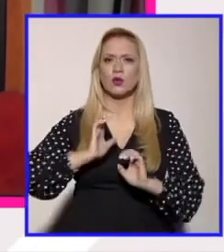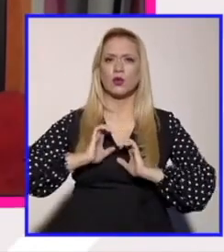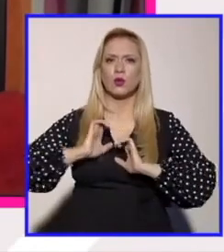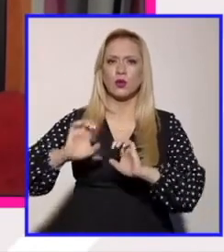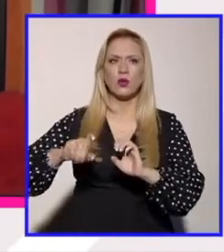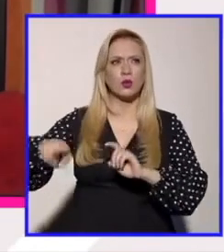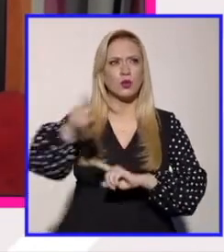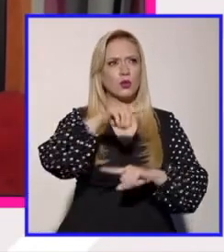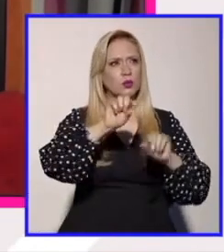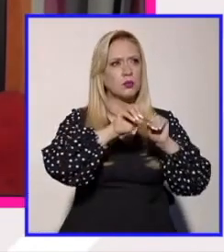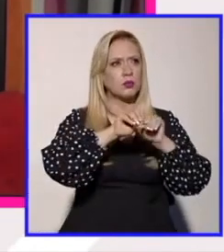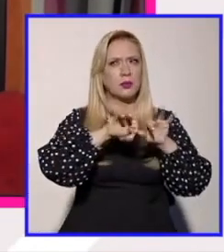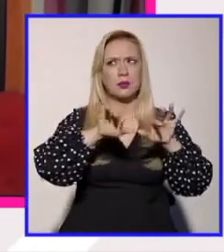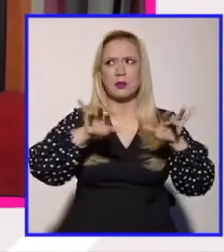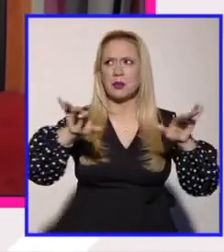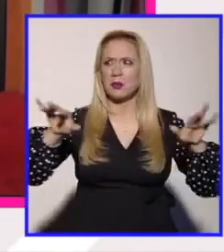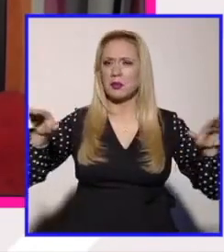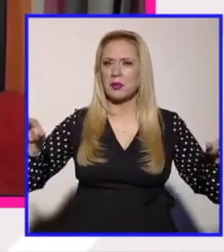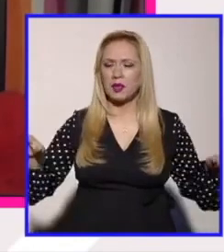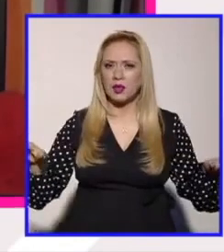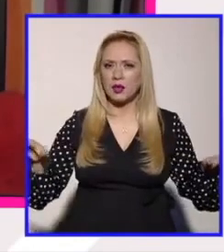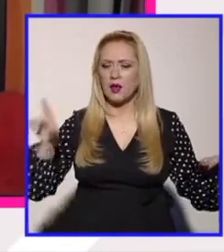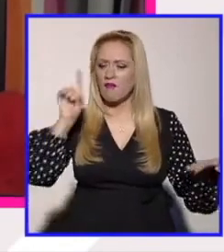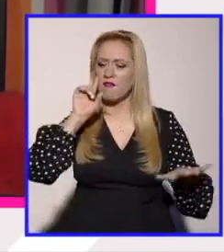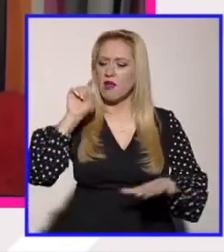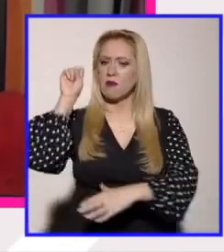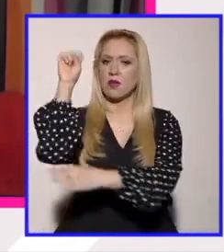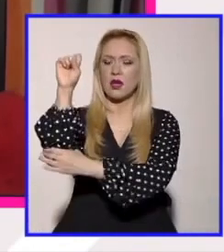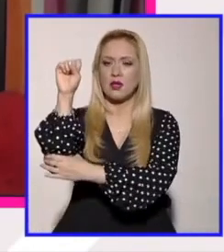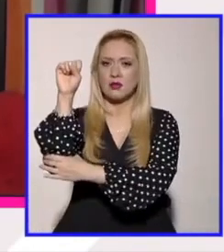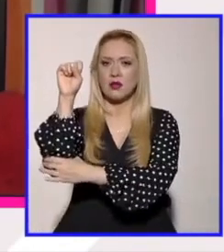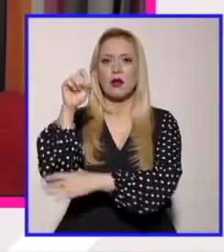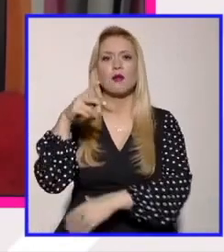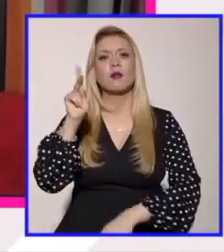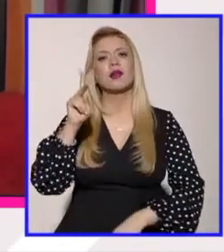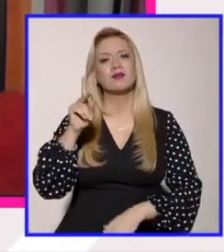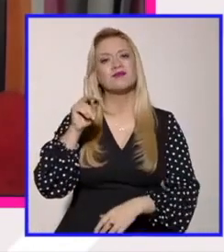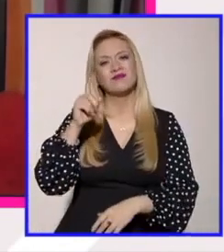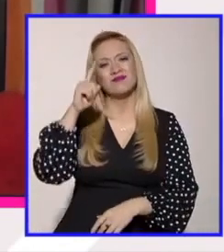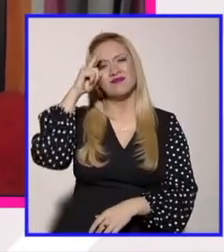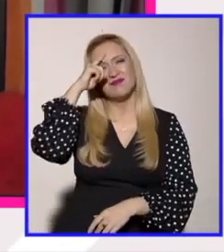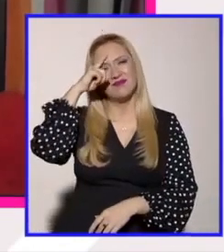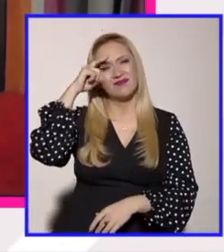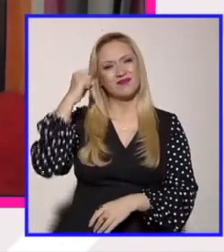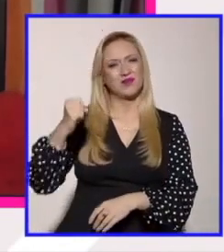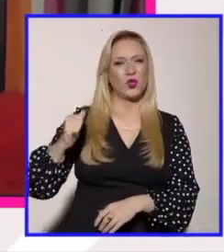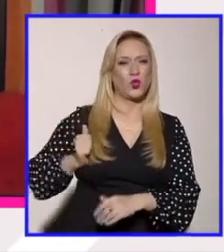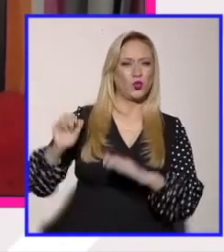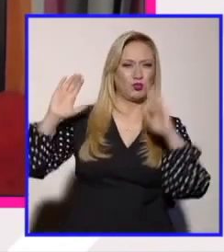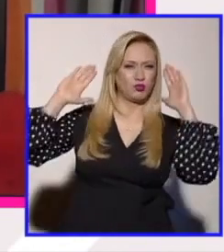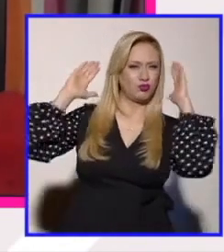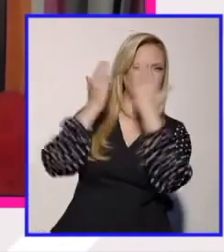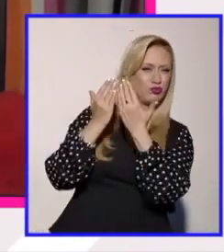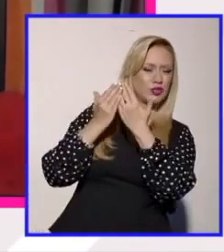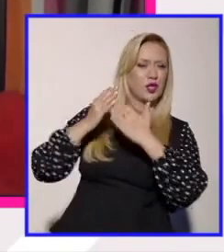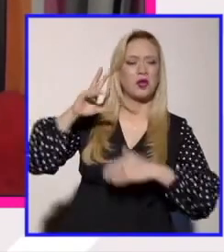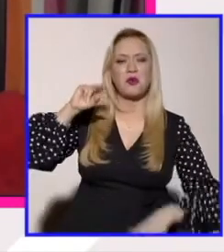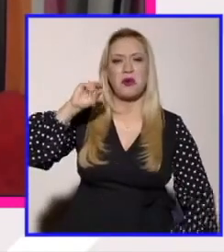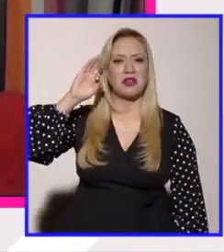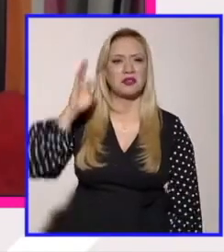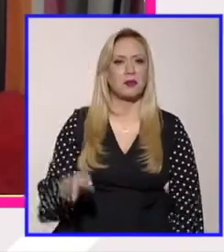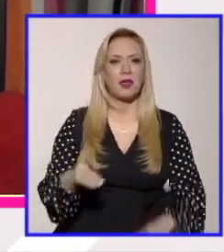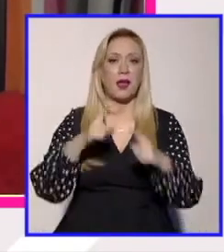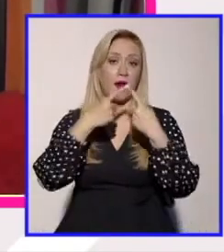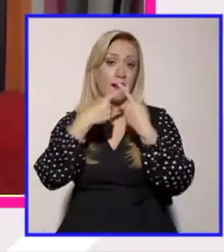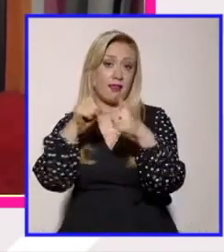feministas con los discursos ultraconservadores que precisamente lo que buscan es no reconocer la diversidad